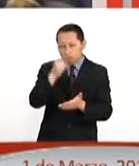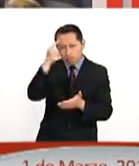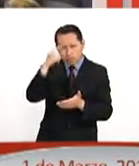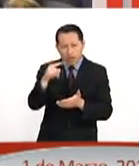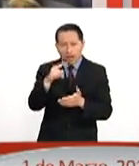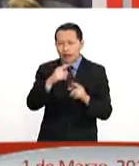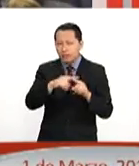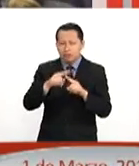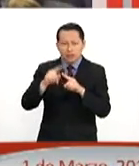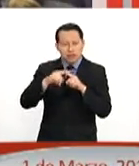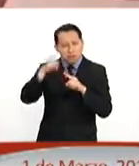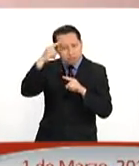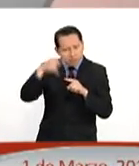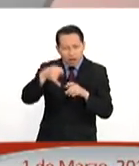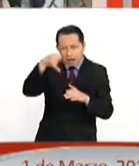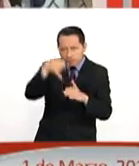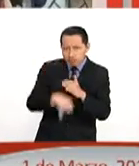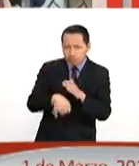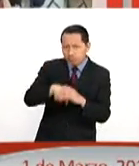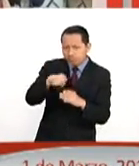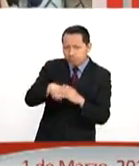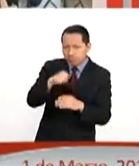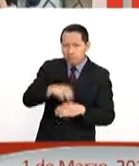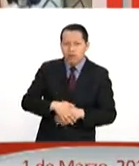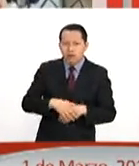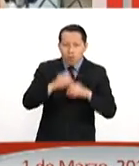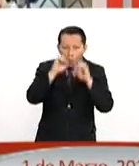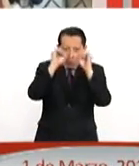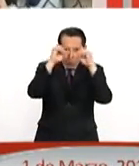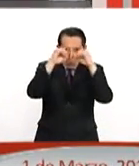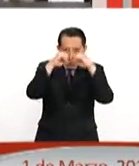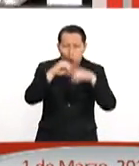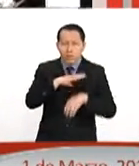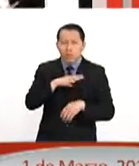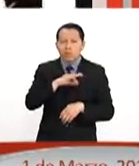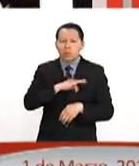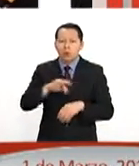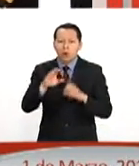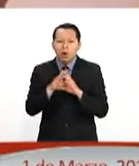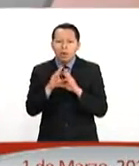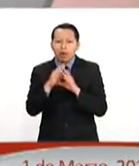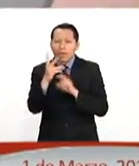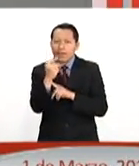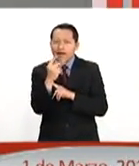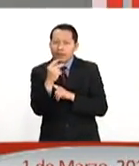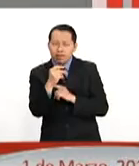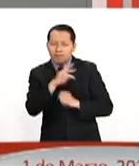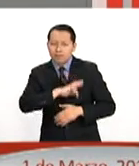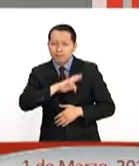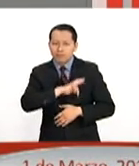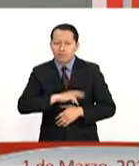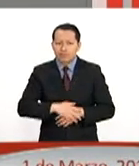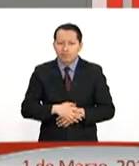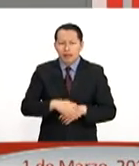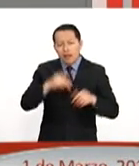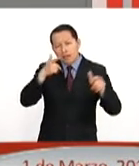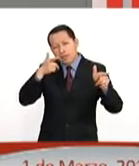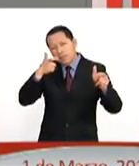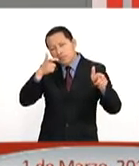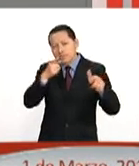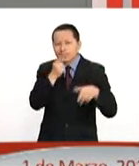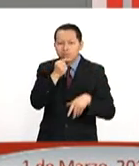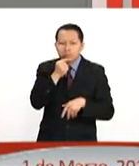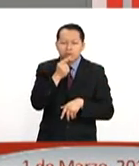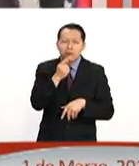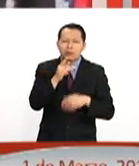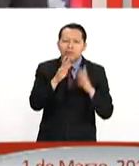exploración en aguas profundas. Google incursiona en el mercado de televisión de paga. Un francotirador de la policía